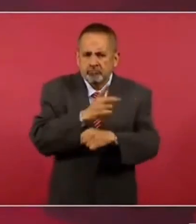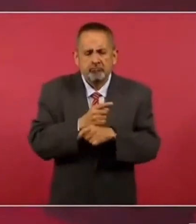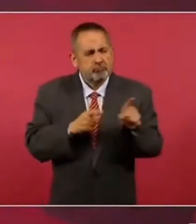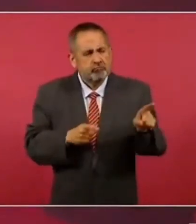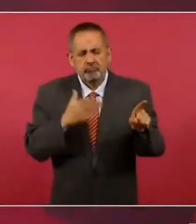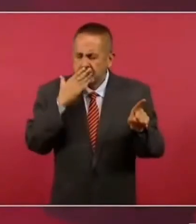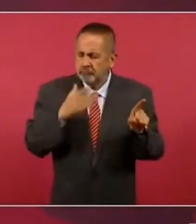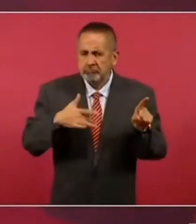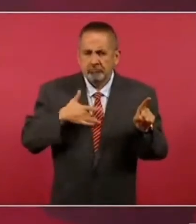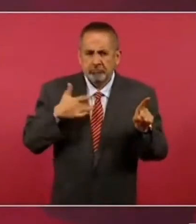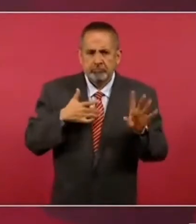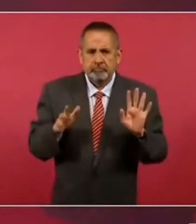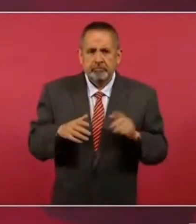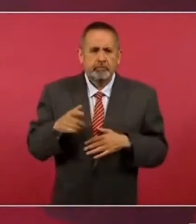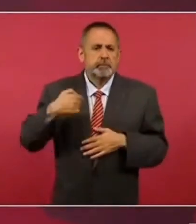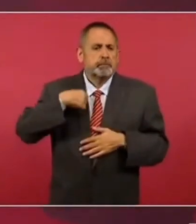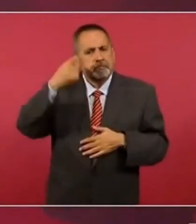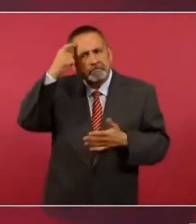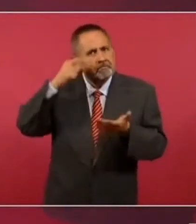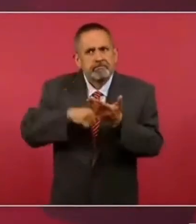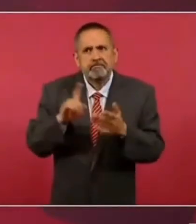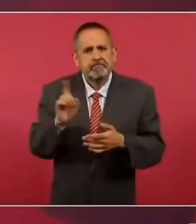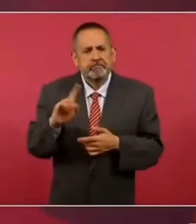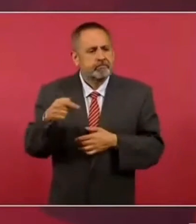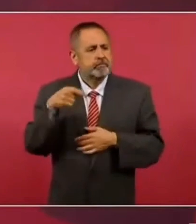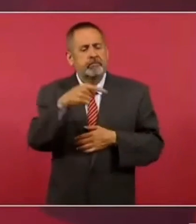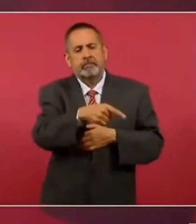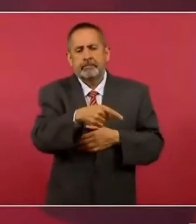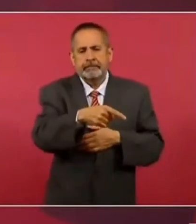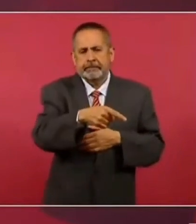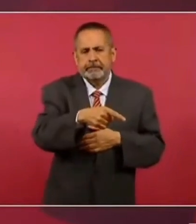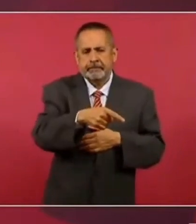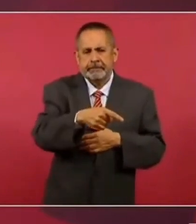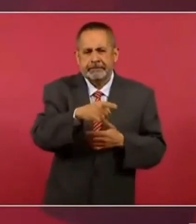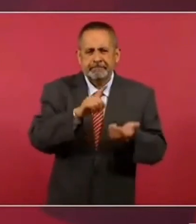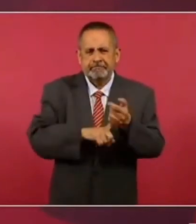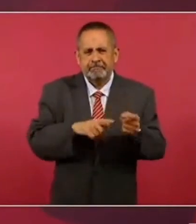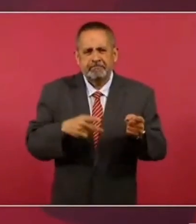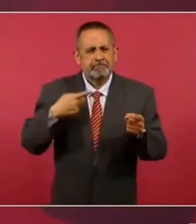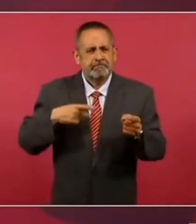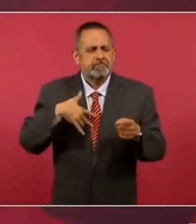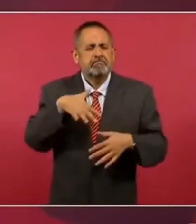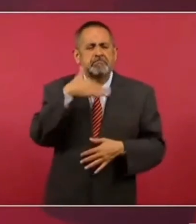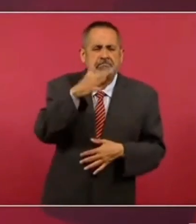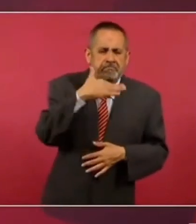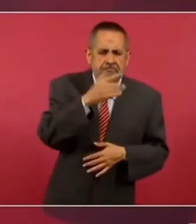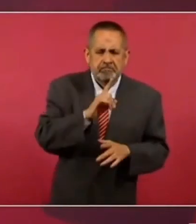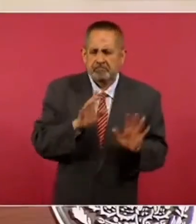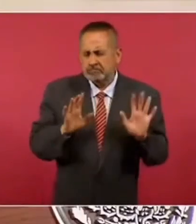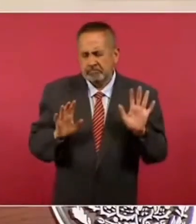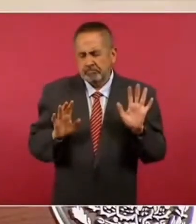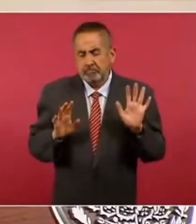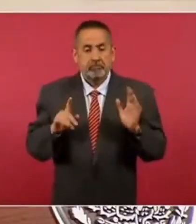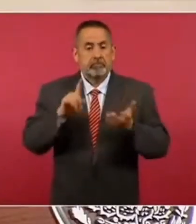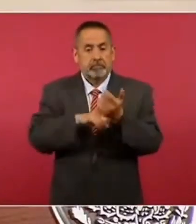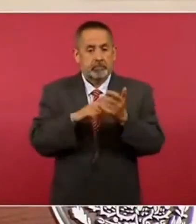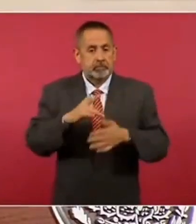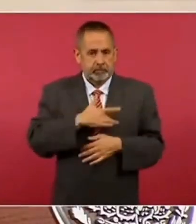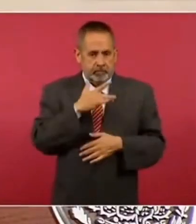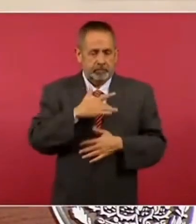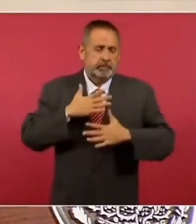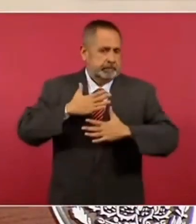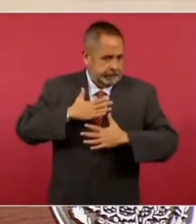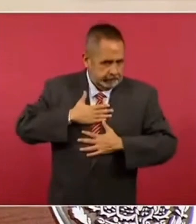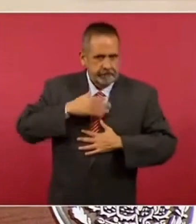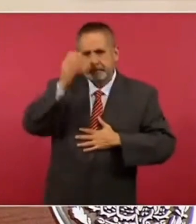gente honesta. No lo considero una persona corrupta. Yo siento que a él, esa es